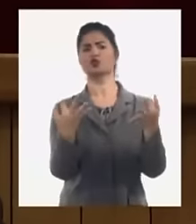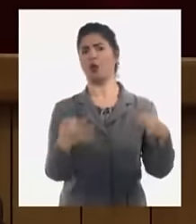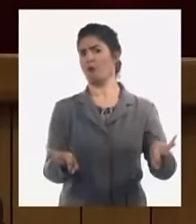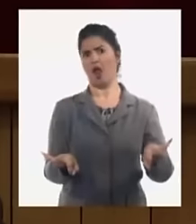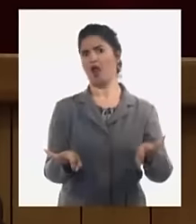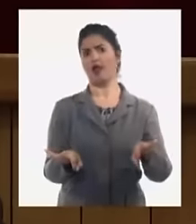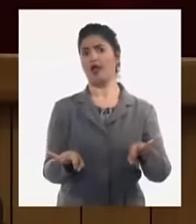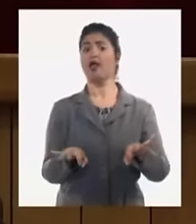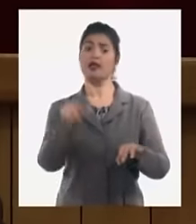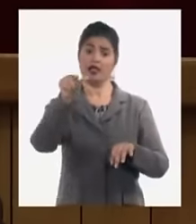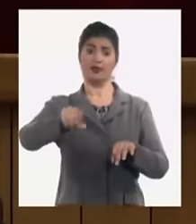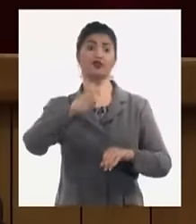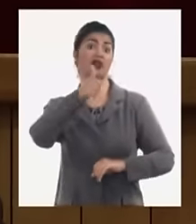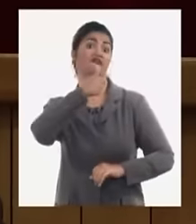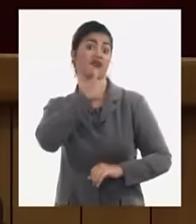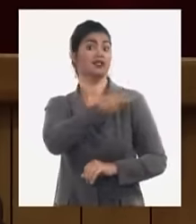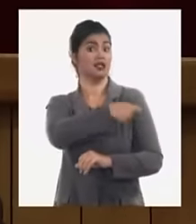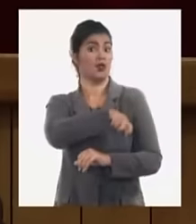ahora